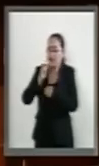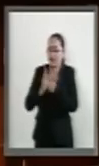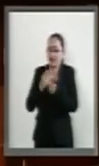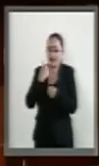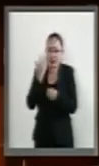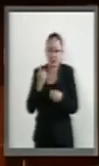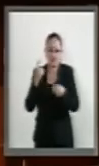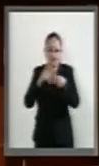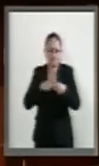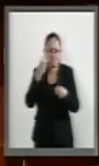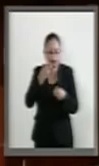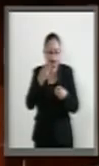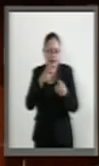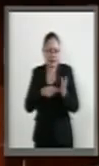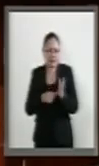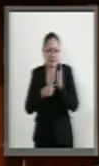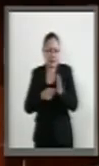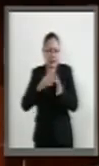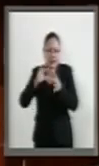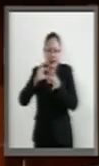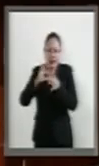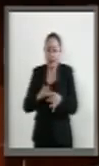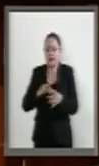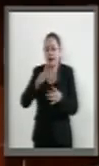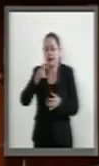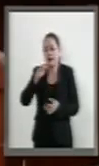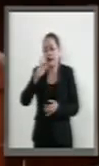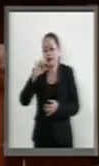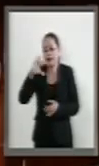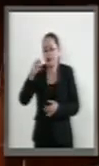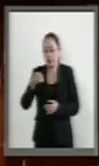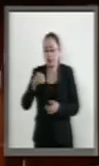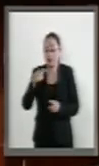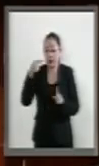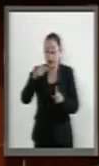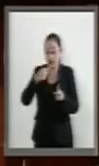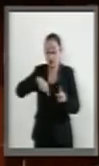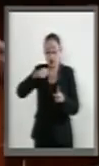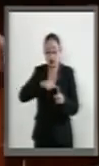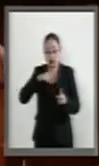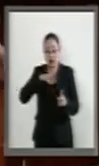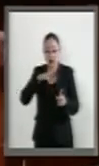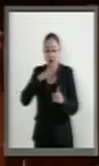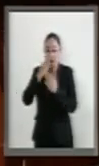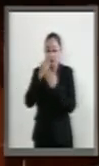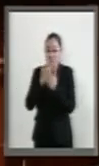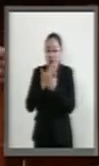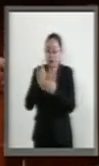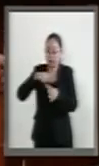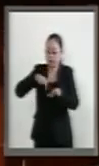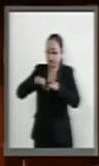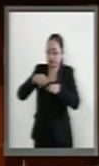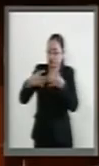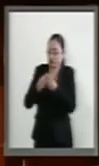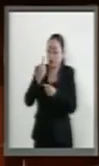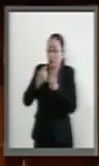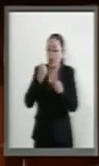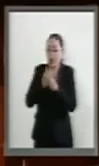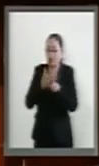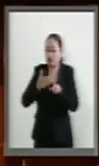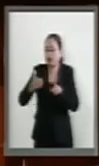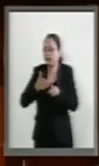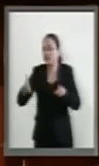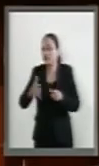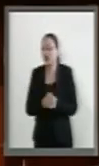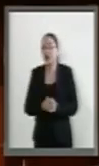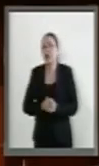mecanismo de la Alianza del Pacífico. Esta es la agenda en que vamos a estar trabajando durante el año y poniendo un